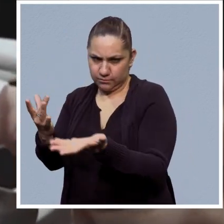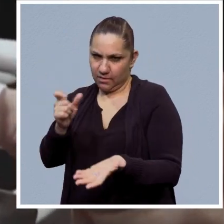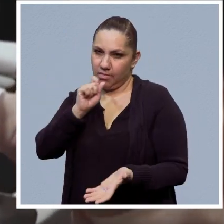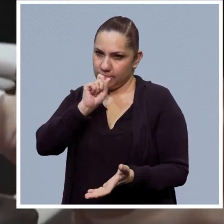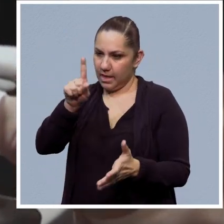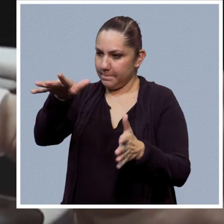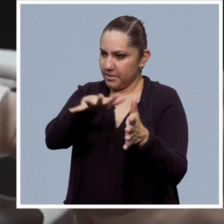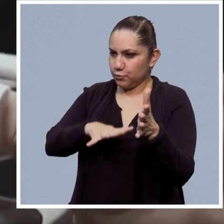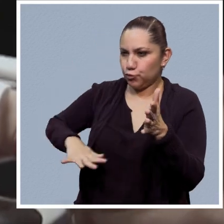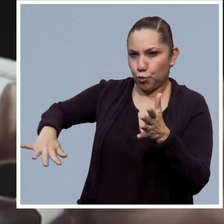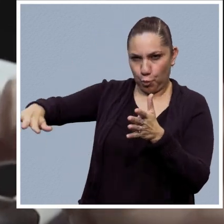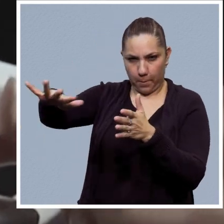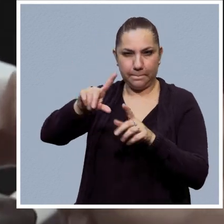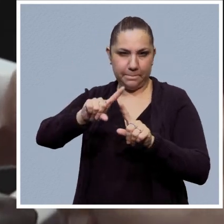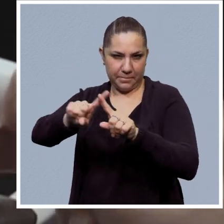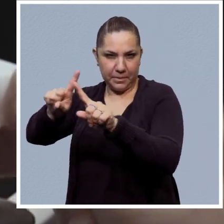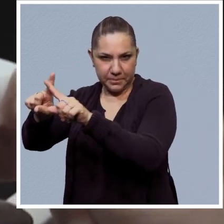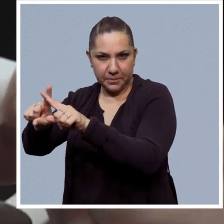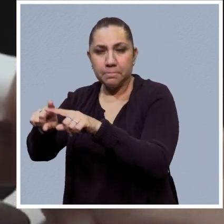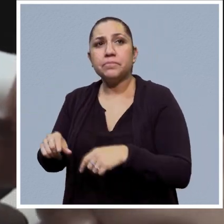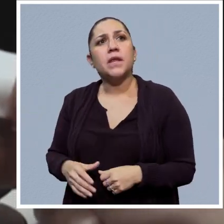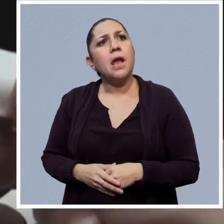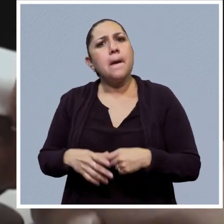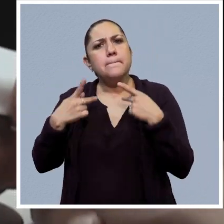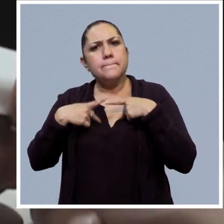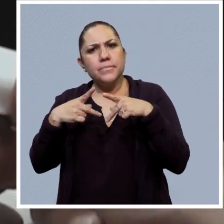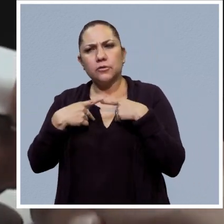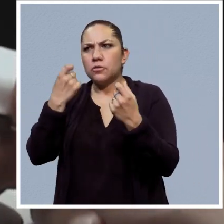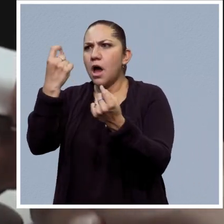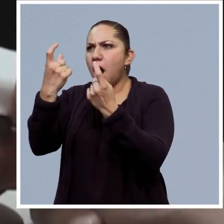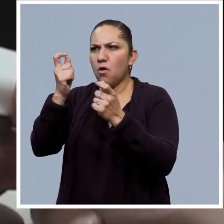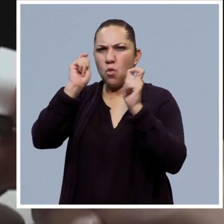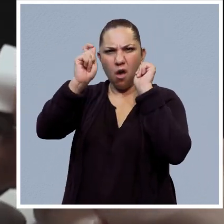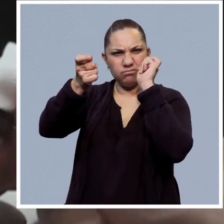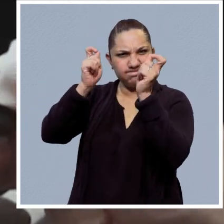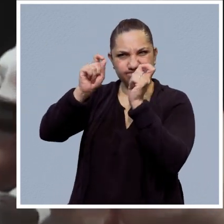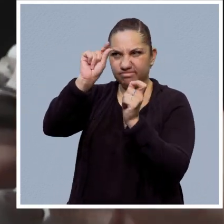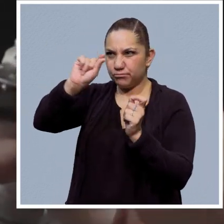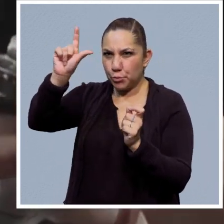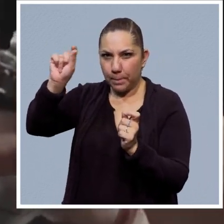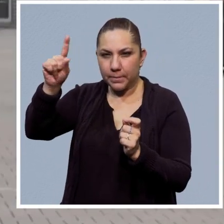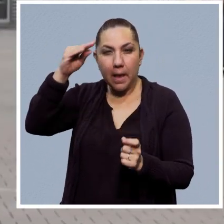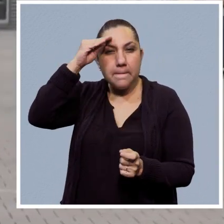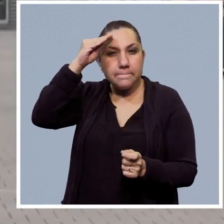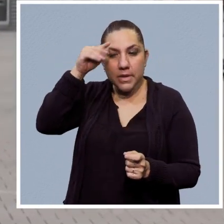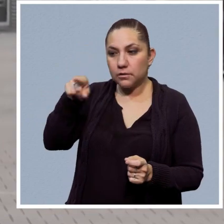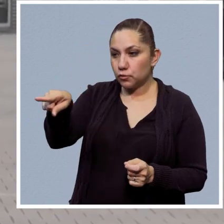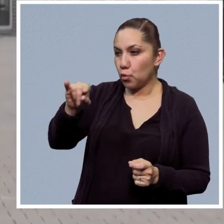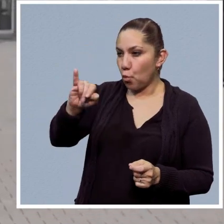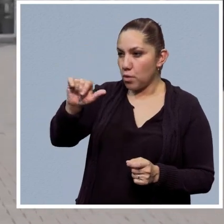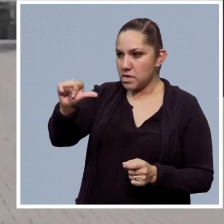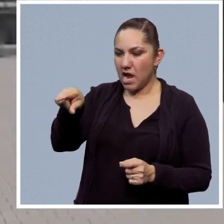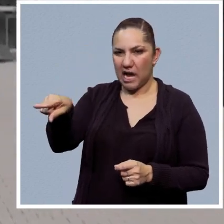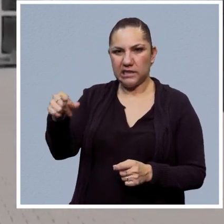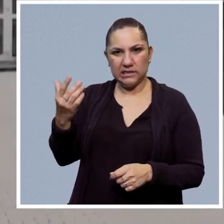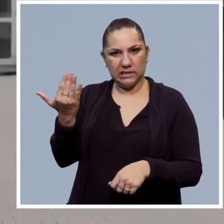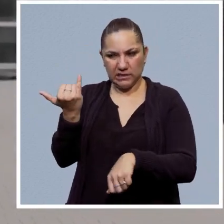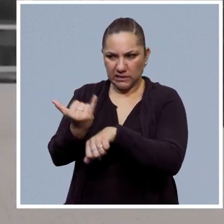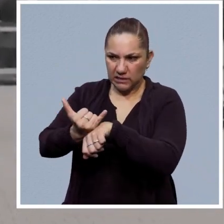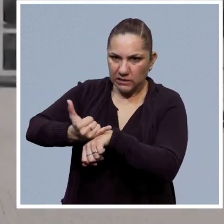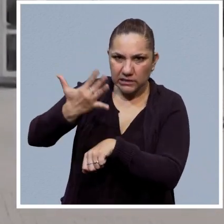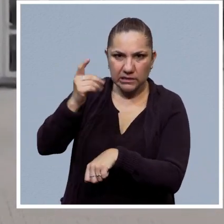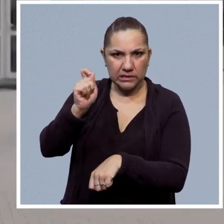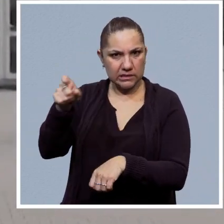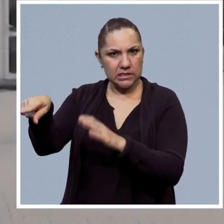sino en la sociedad en general. Pero para los expertos, más allá de concebir a la inteligencia artificial como un potencial enemigo con